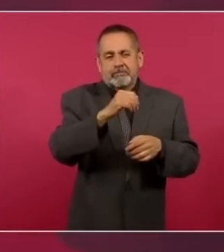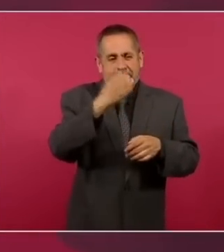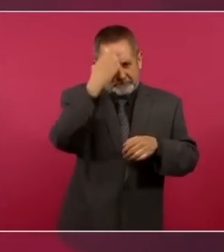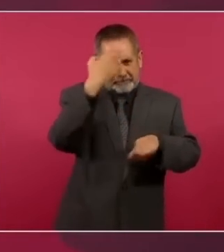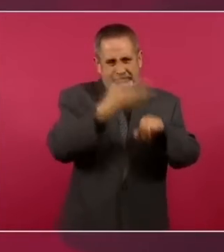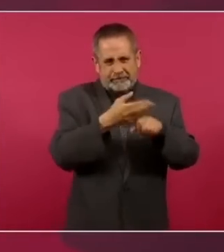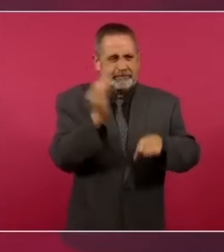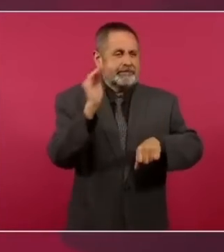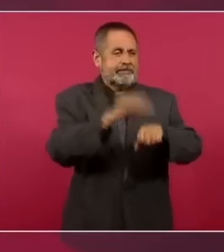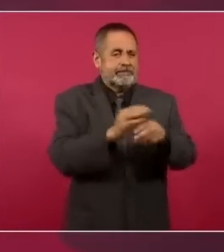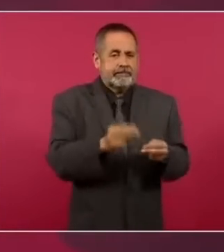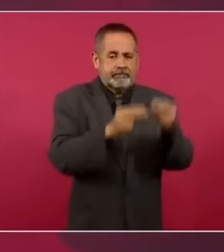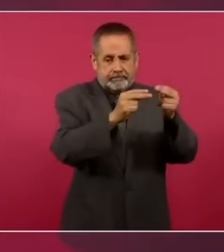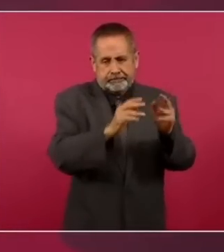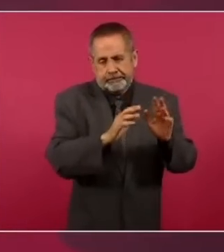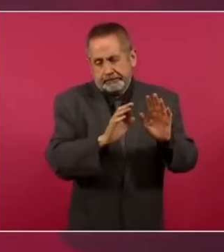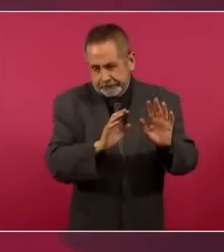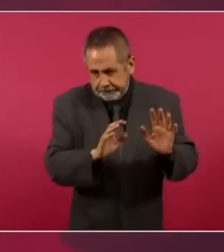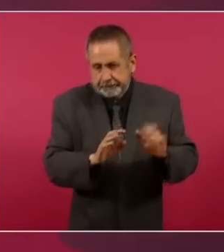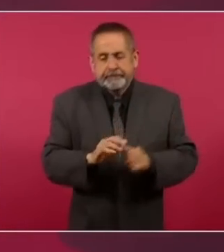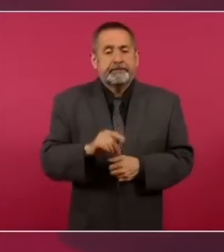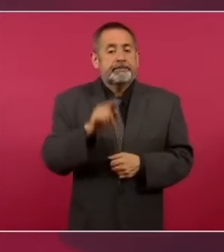Antes ya había sucedido.